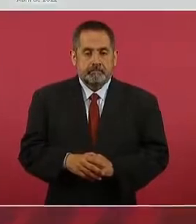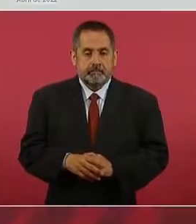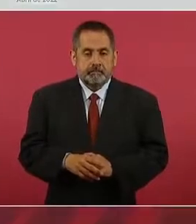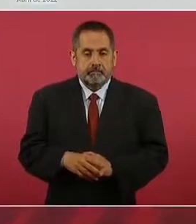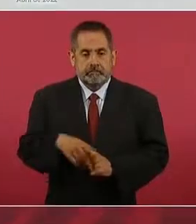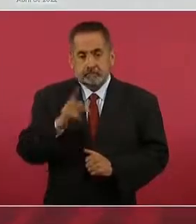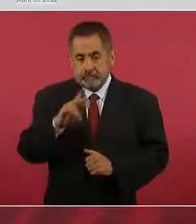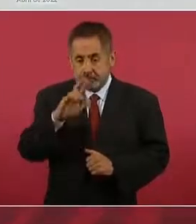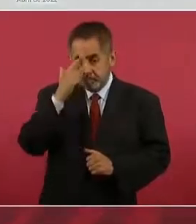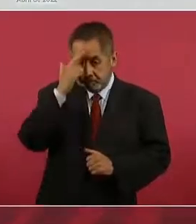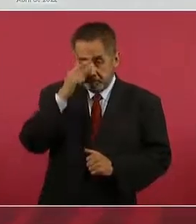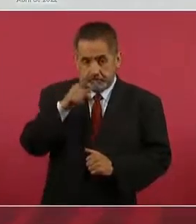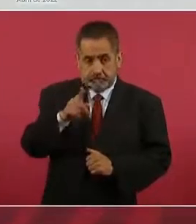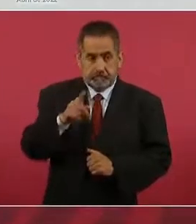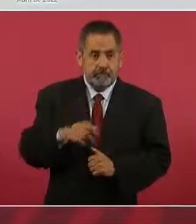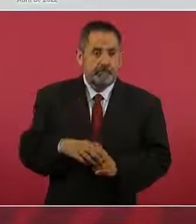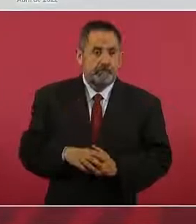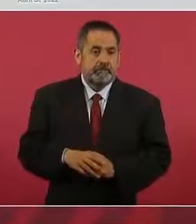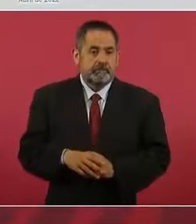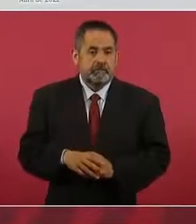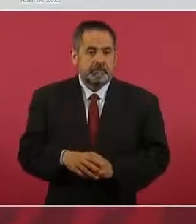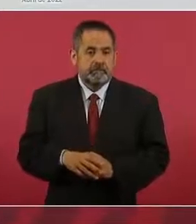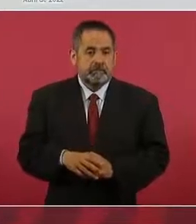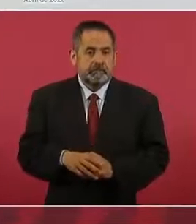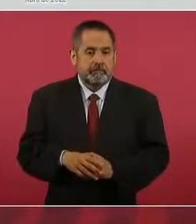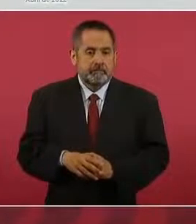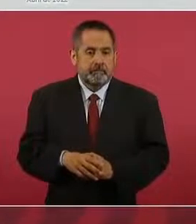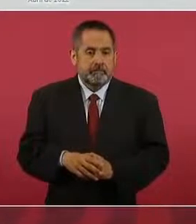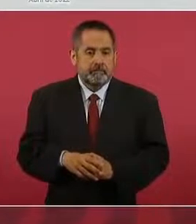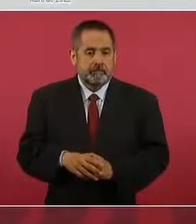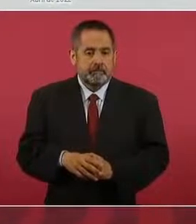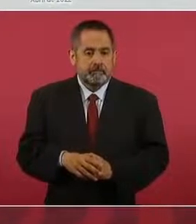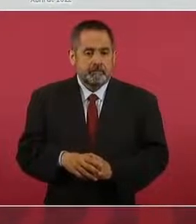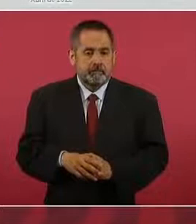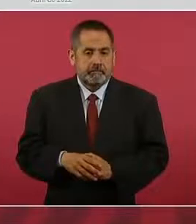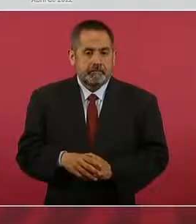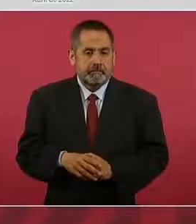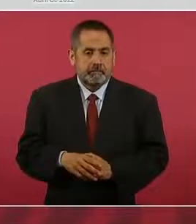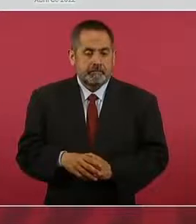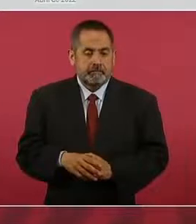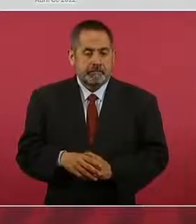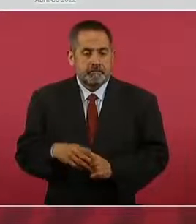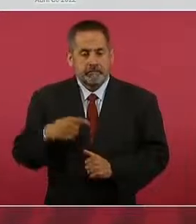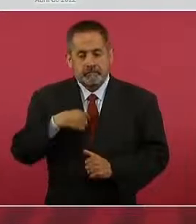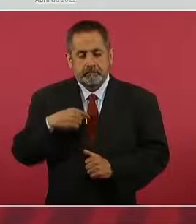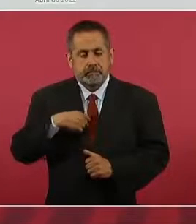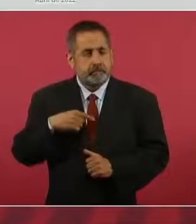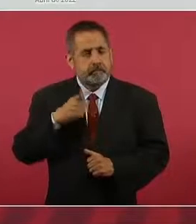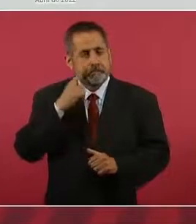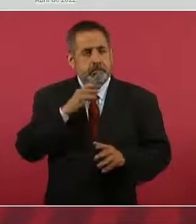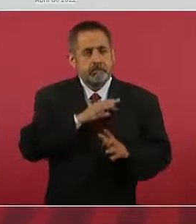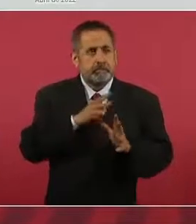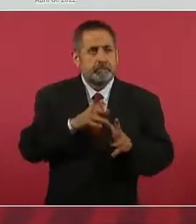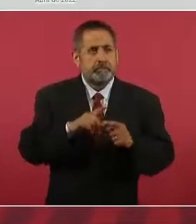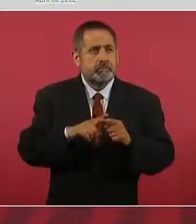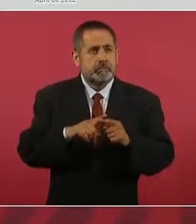pero recuerdo que dejé como en 70,